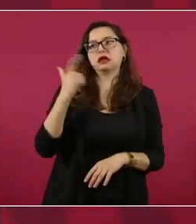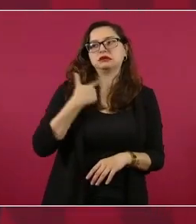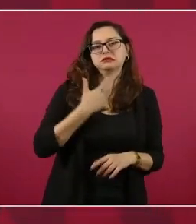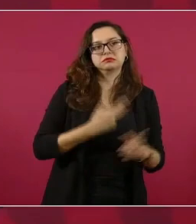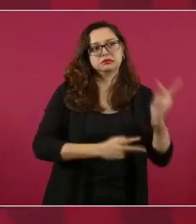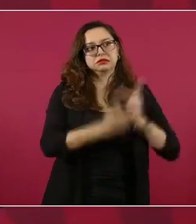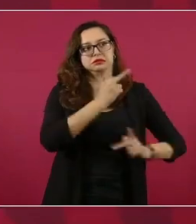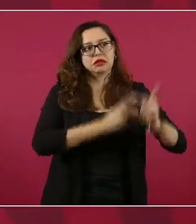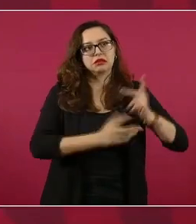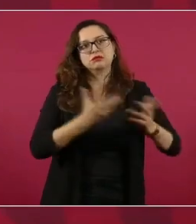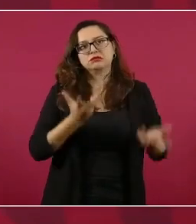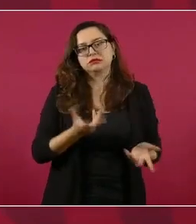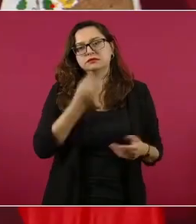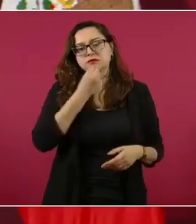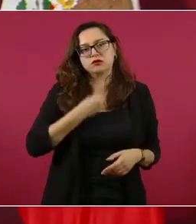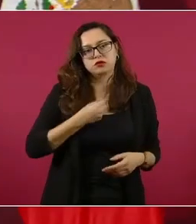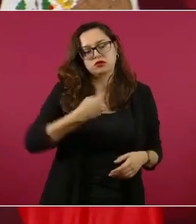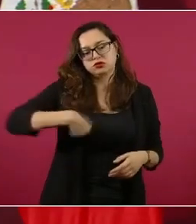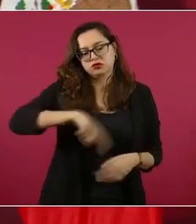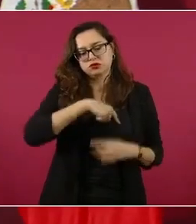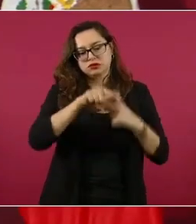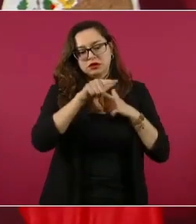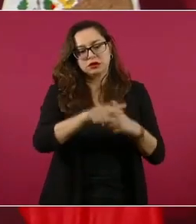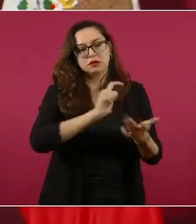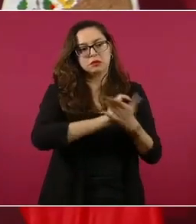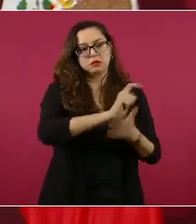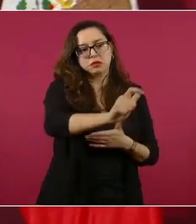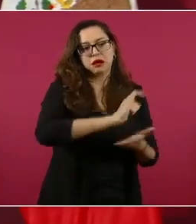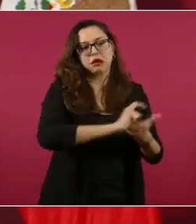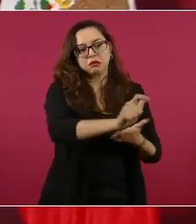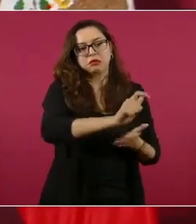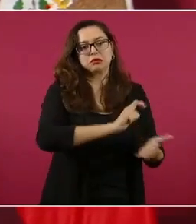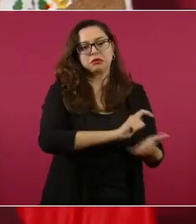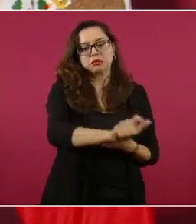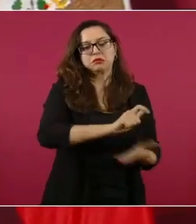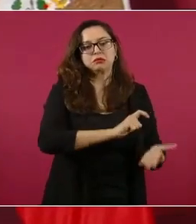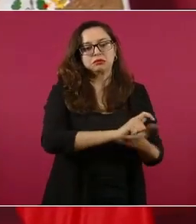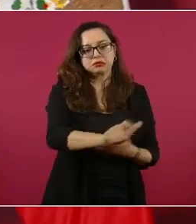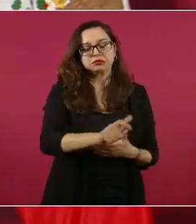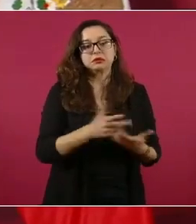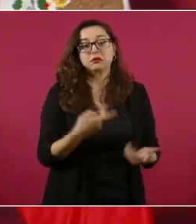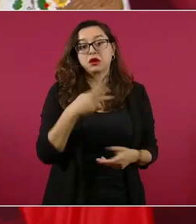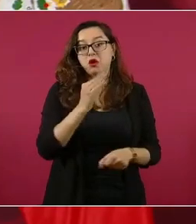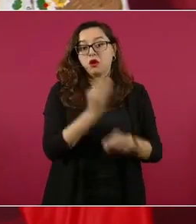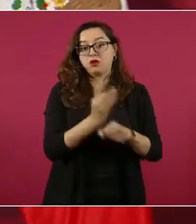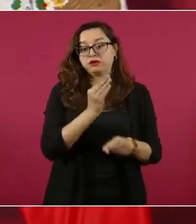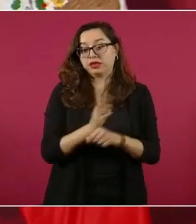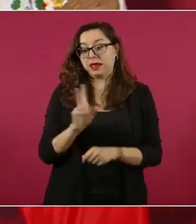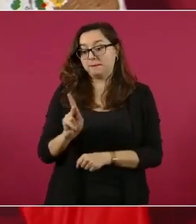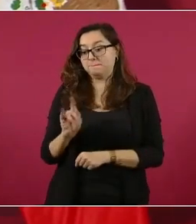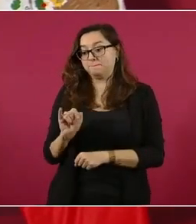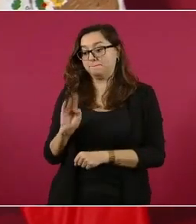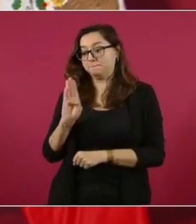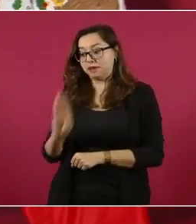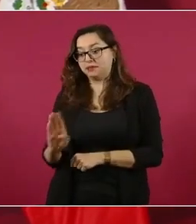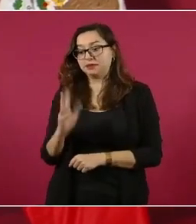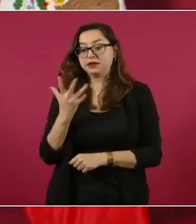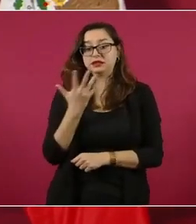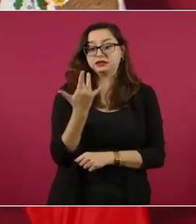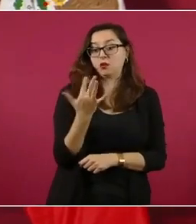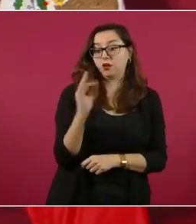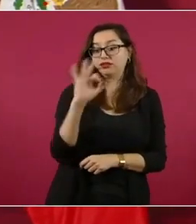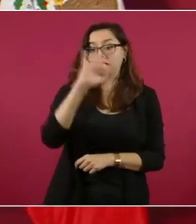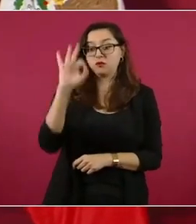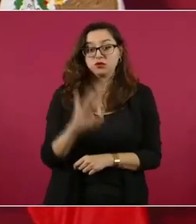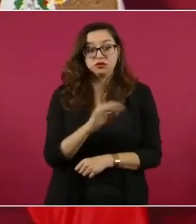sucedió en la mayoría de los países, todos se fueron a la contratación de deuda.